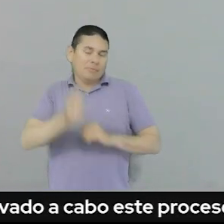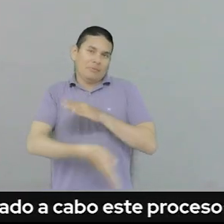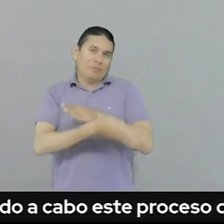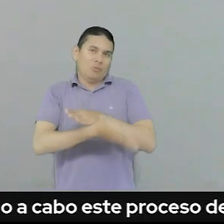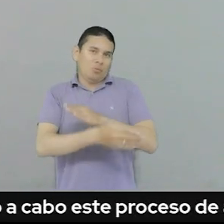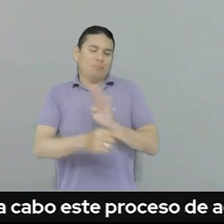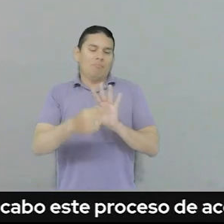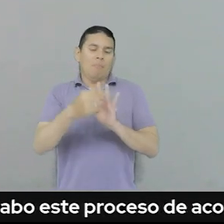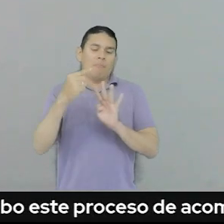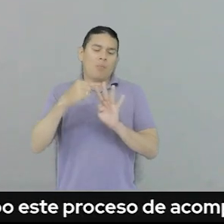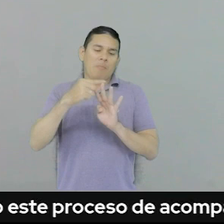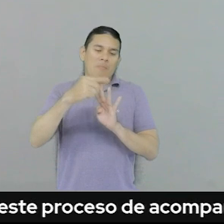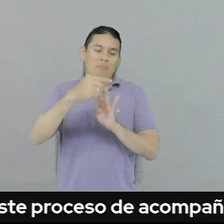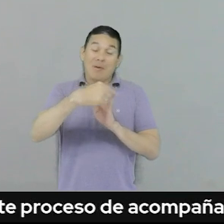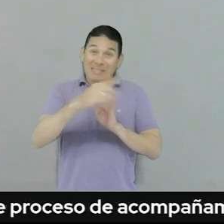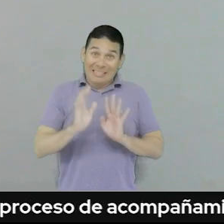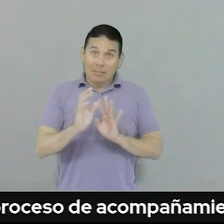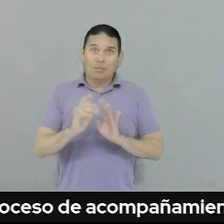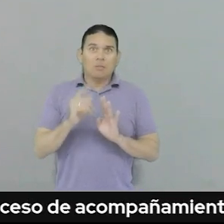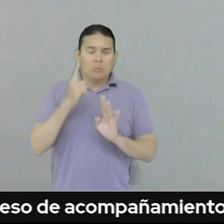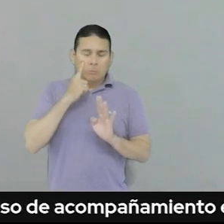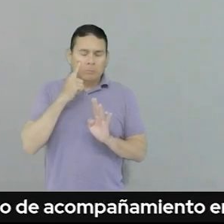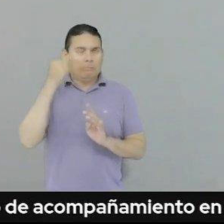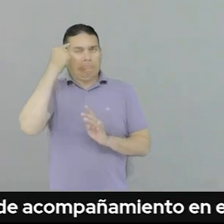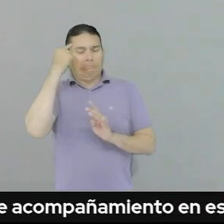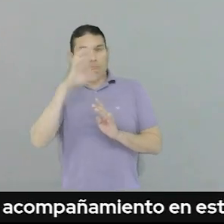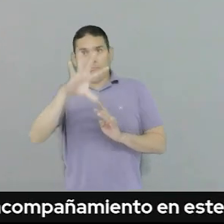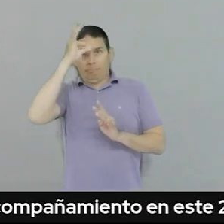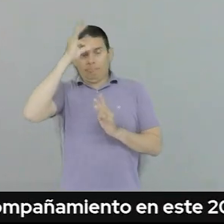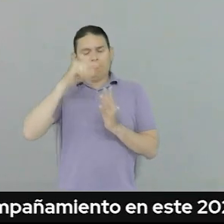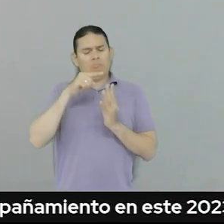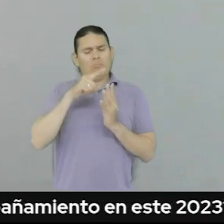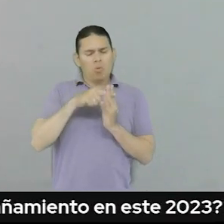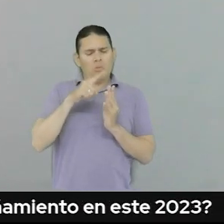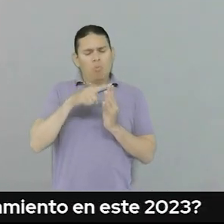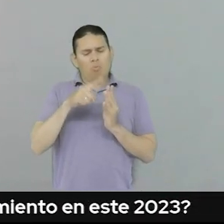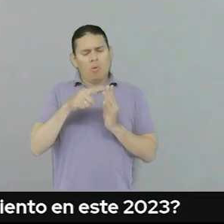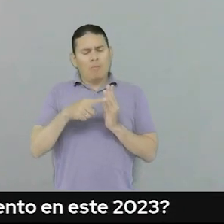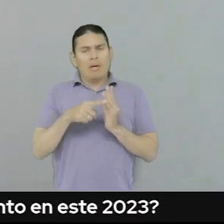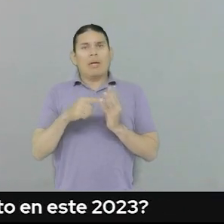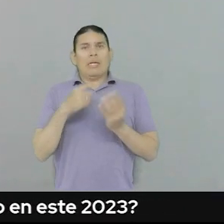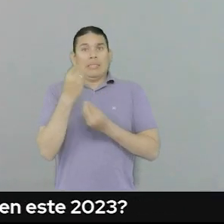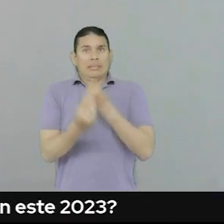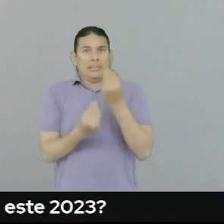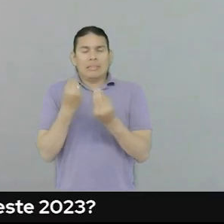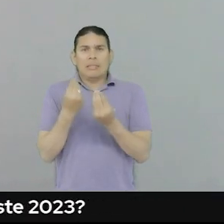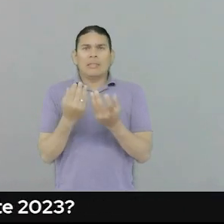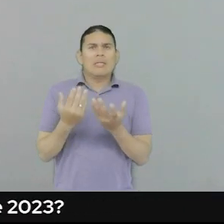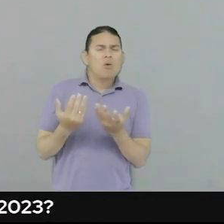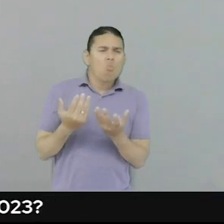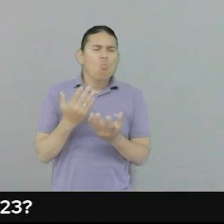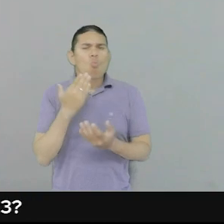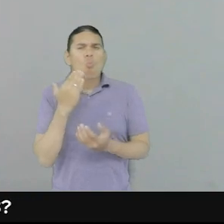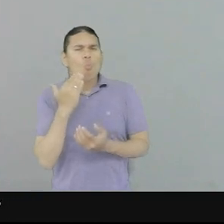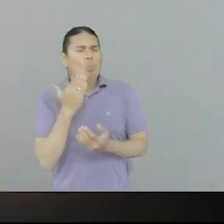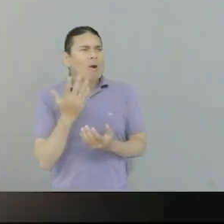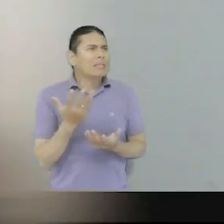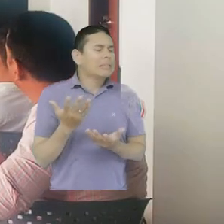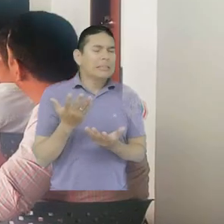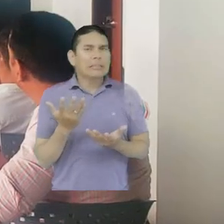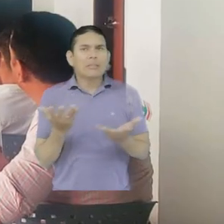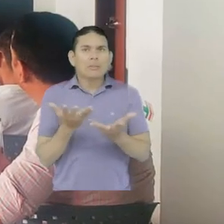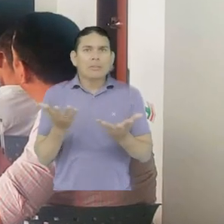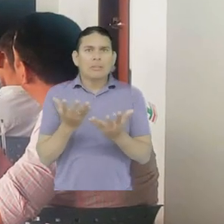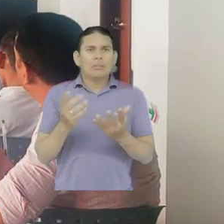esa política. Entonces, teniendo en cuenta estos cuatro momentos, lo que hemos hecho es poder determinar en qué momento